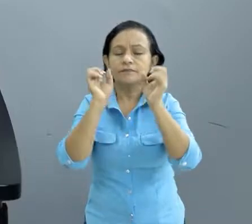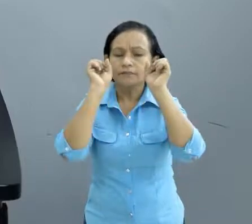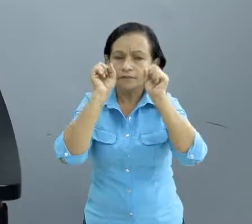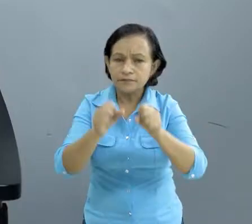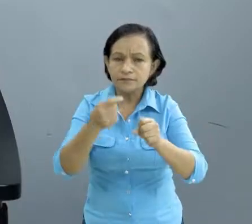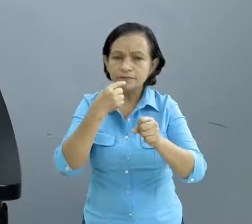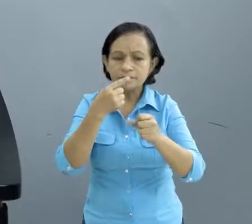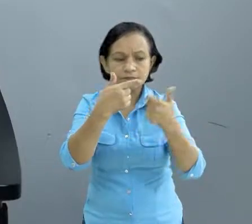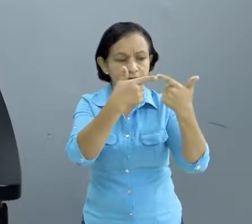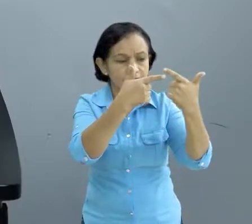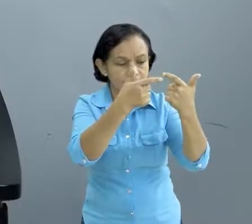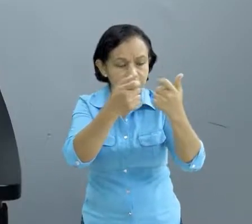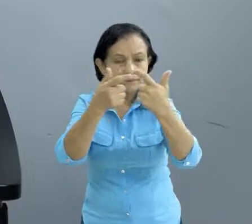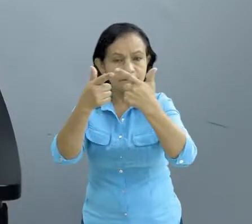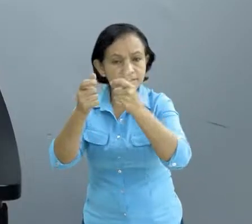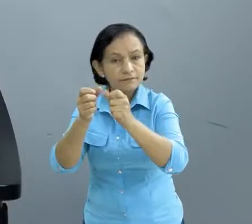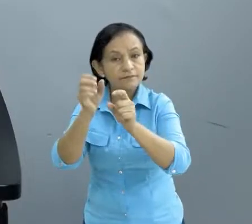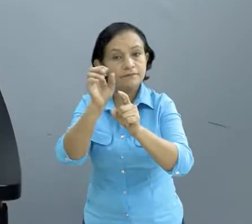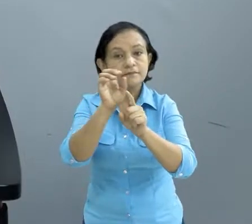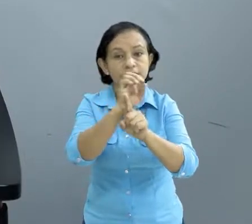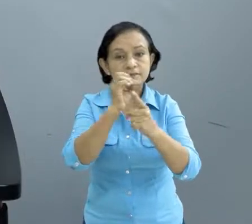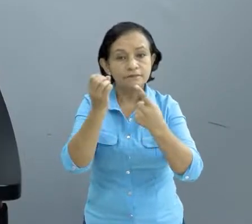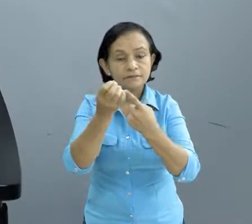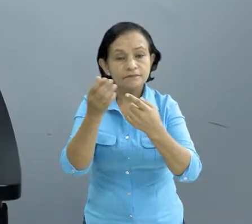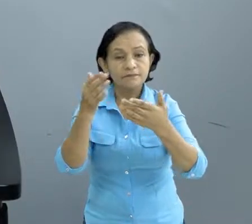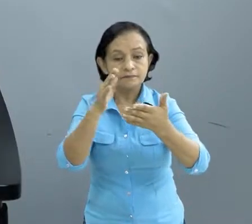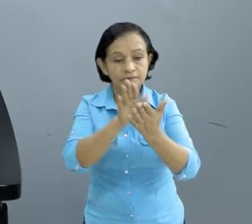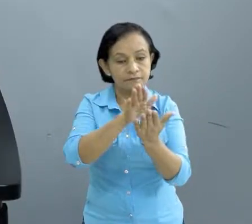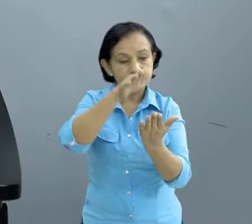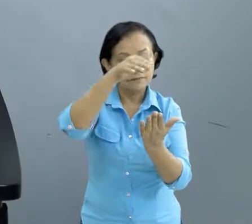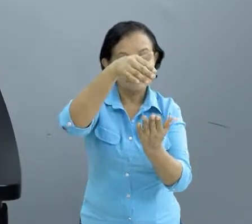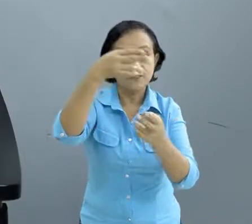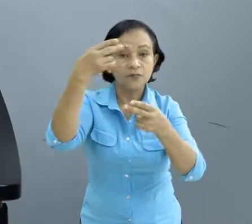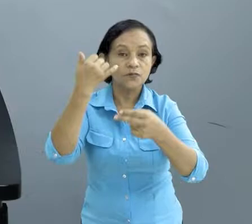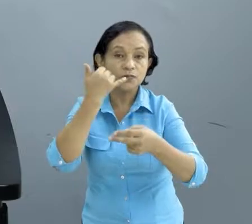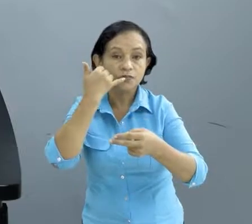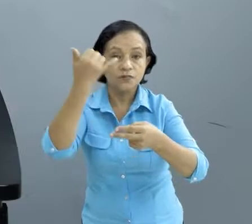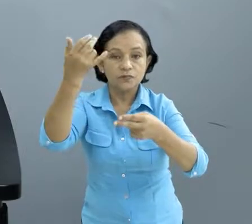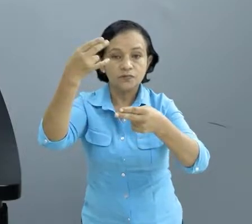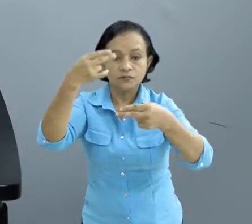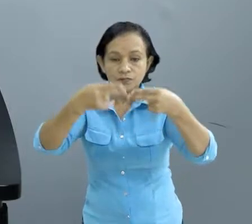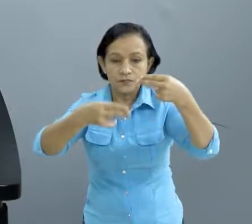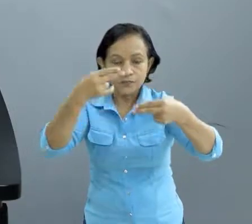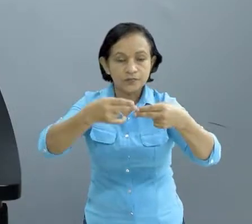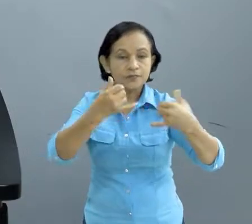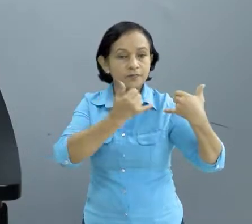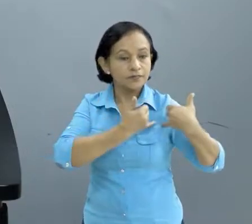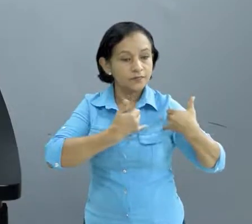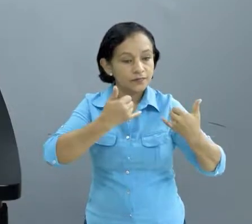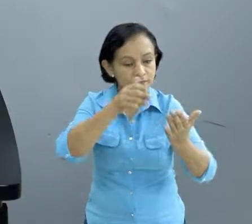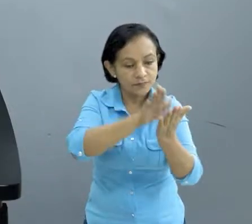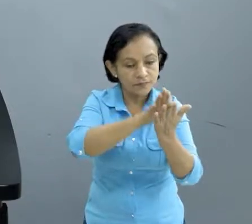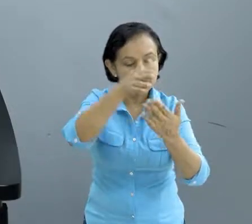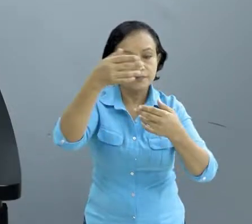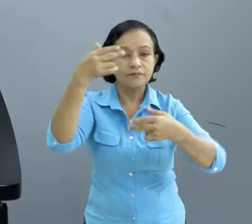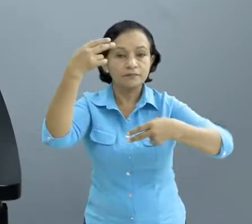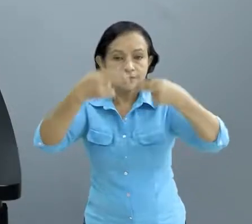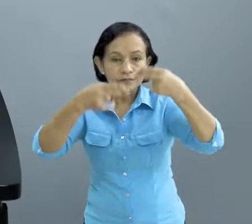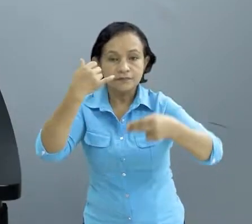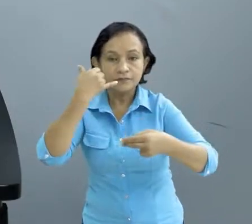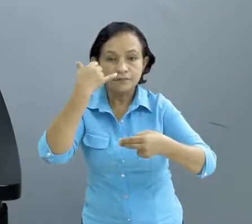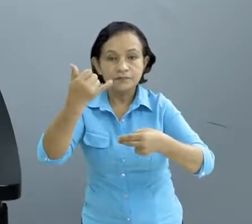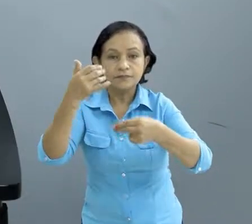organizado las libretas de contacto, las libretas de las instituciones en cada uno de